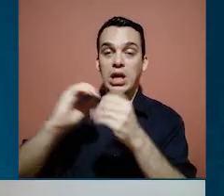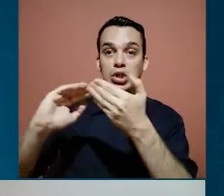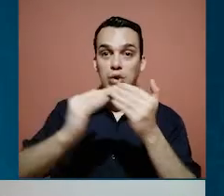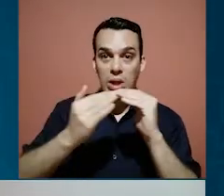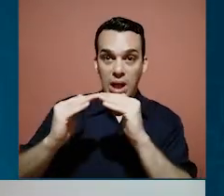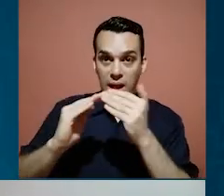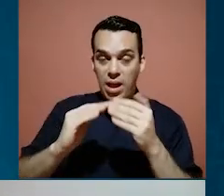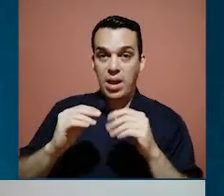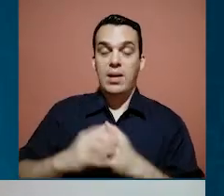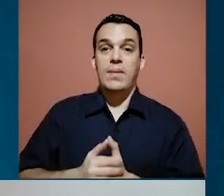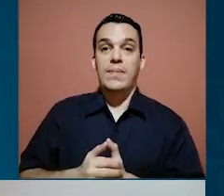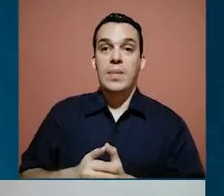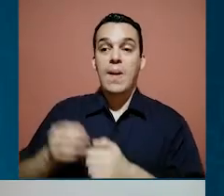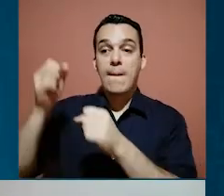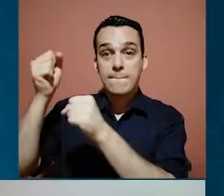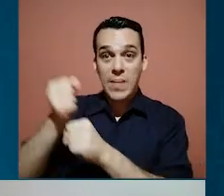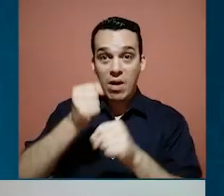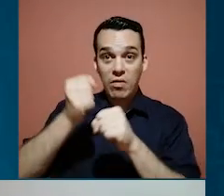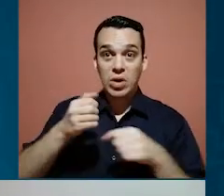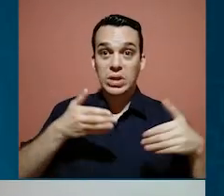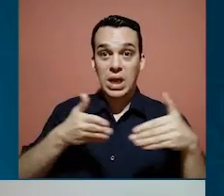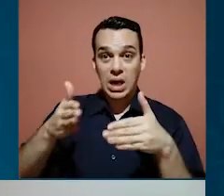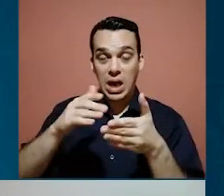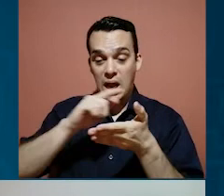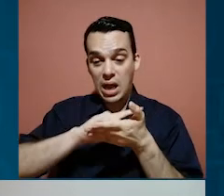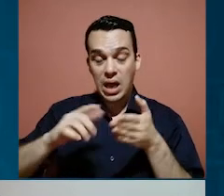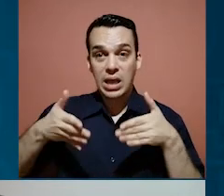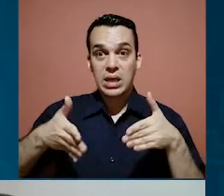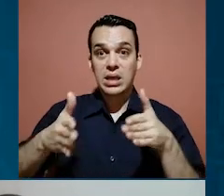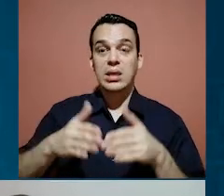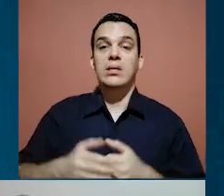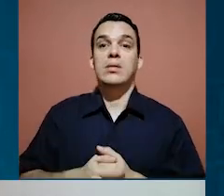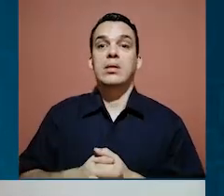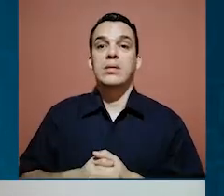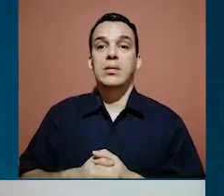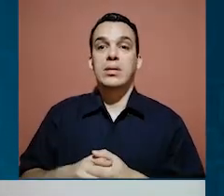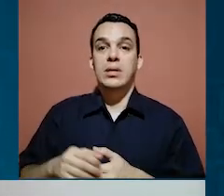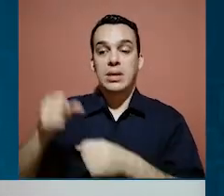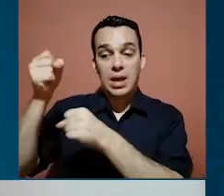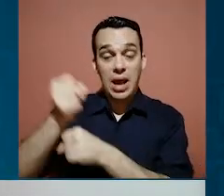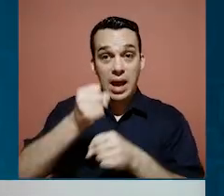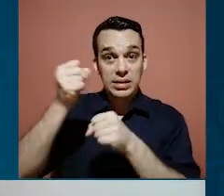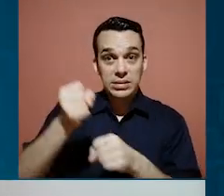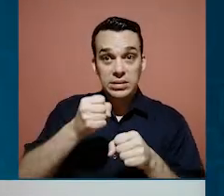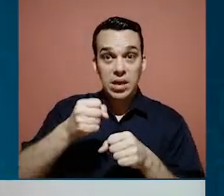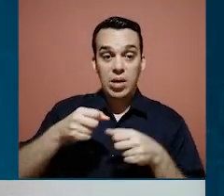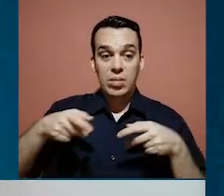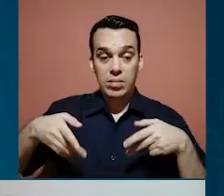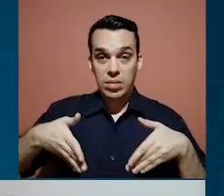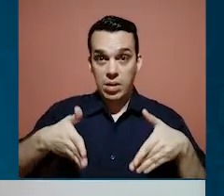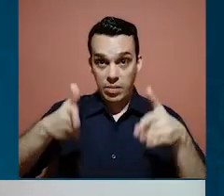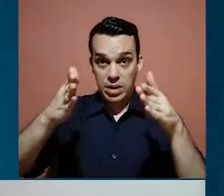ciudadana, barridos en las calles, ¿verdad?, el servicio de barrido, de aseo y limpieza de